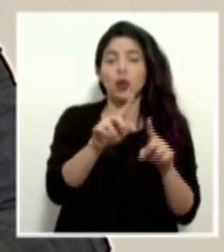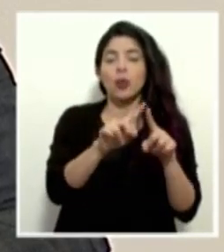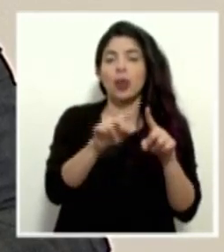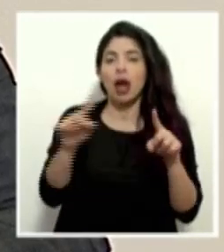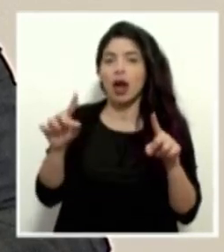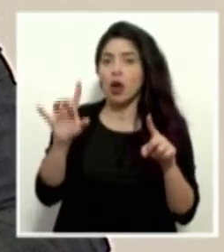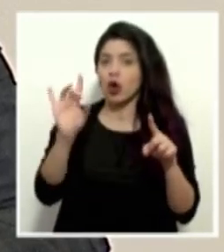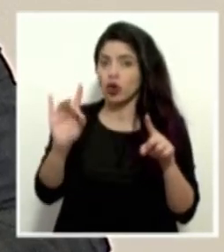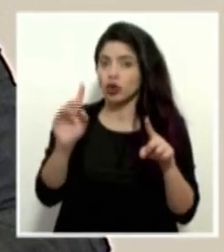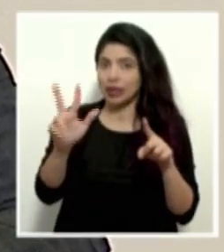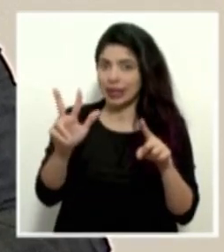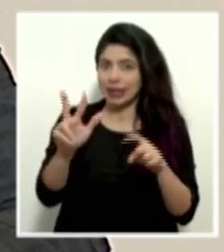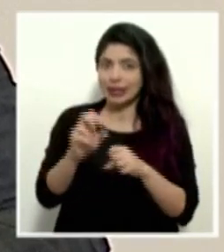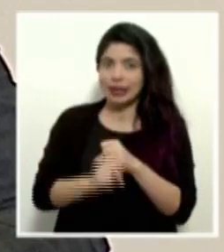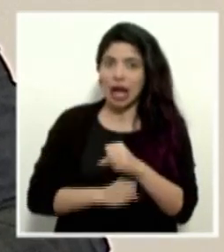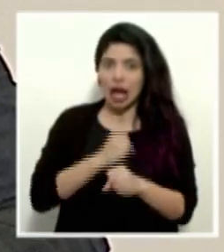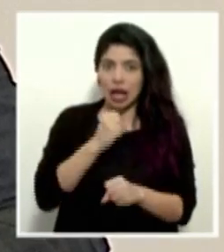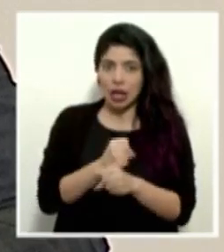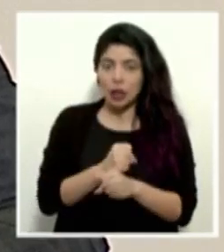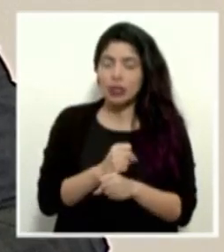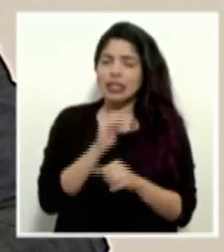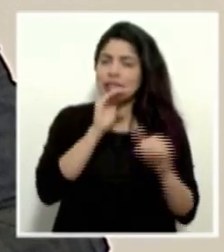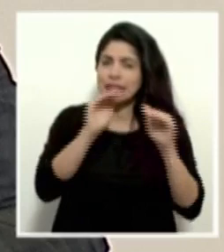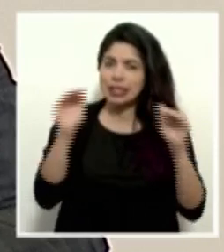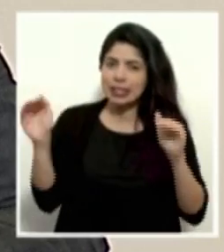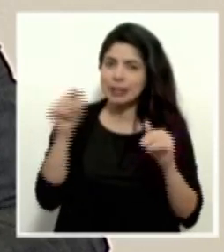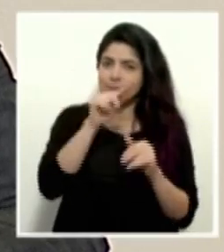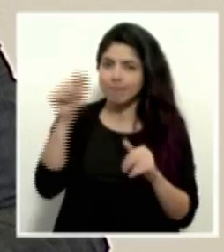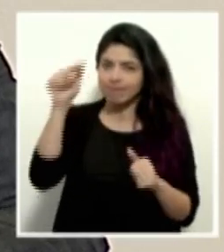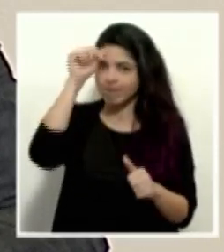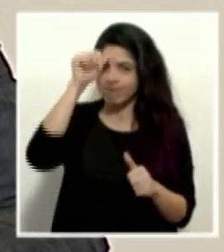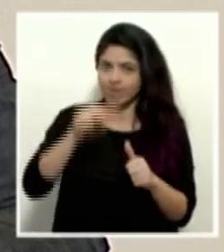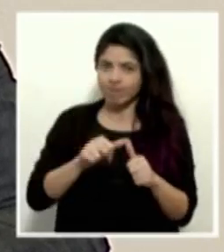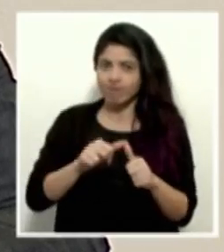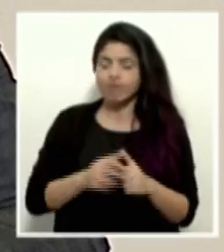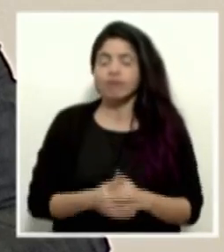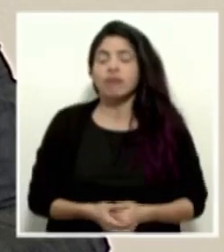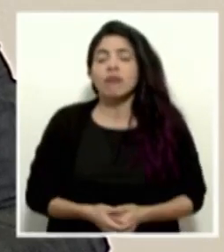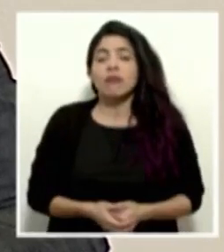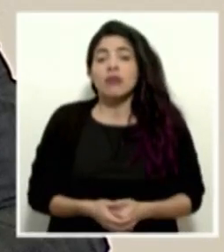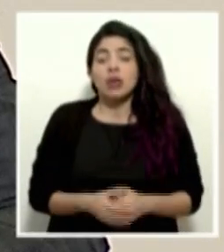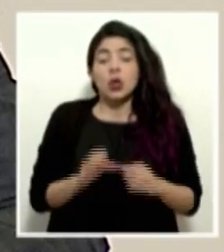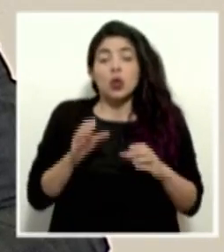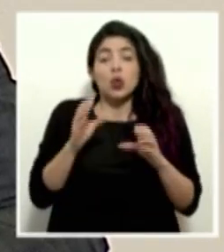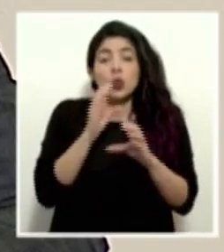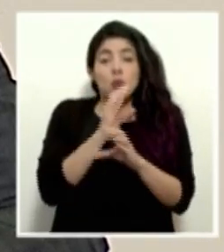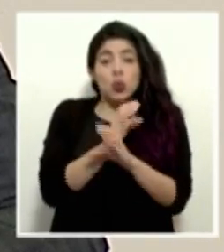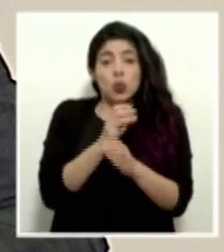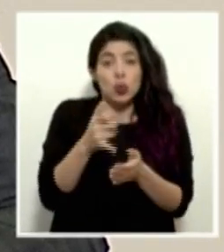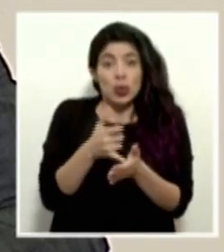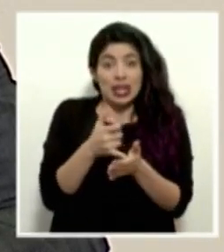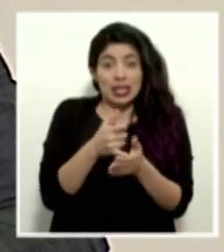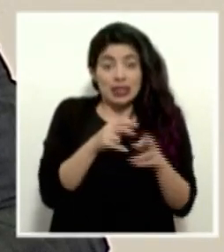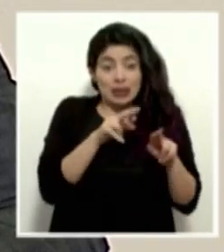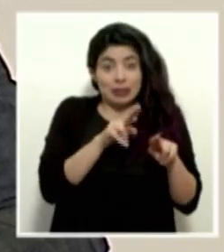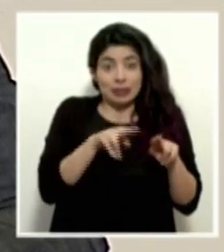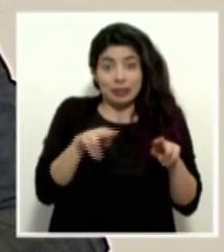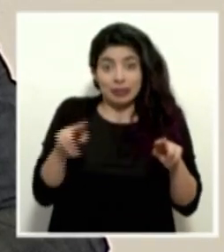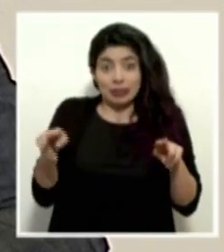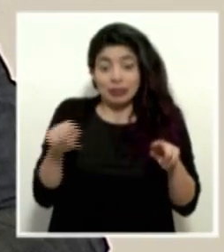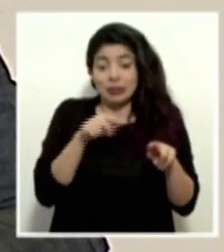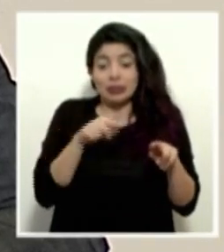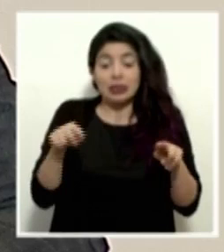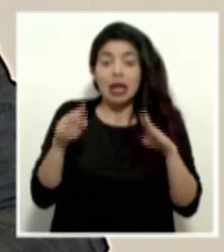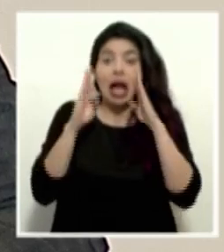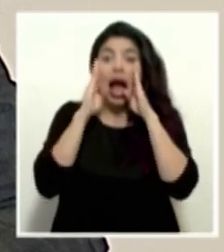los 83 años. Tenemos que recordar acá que las unidades de cuidados intensivos atienden